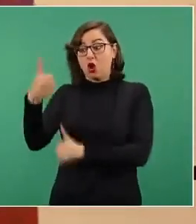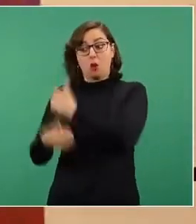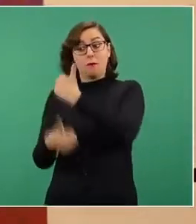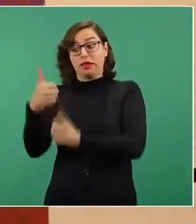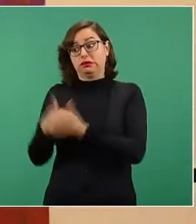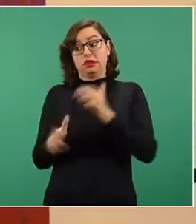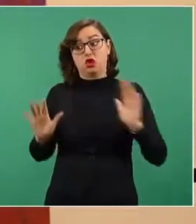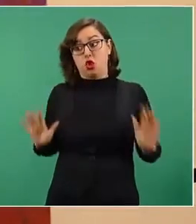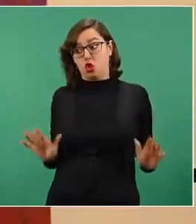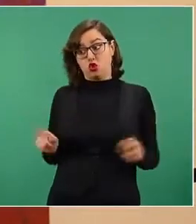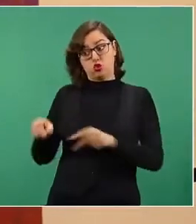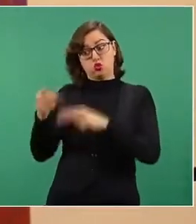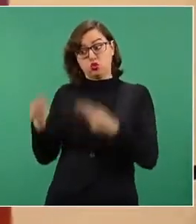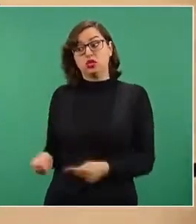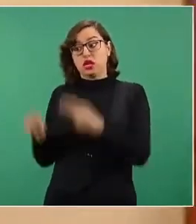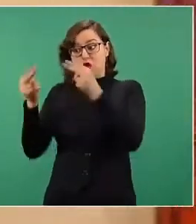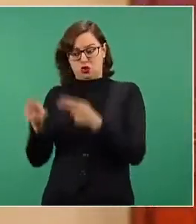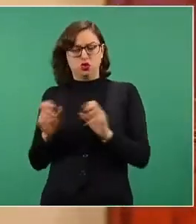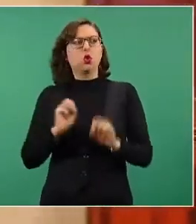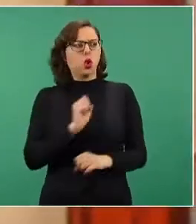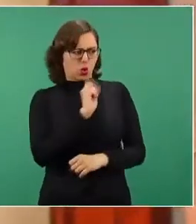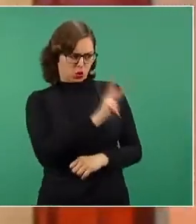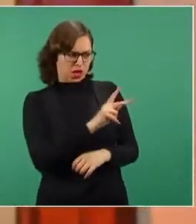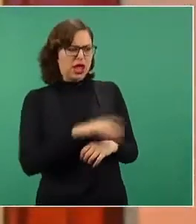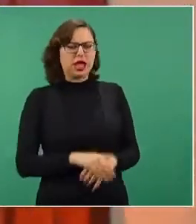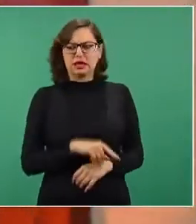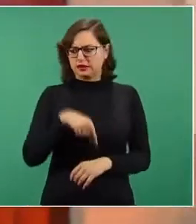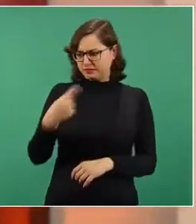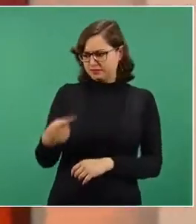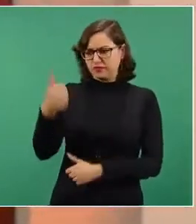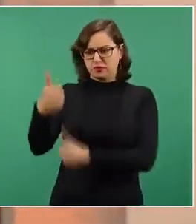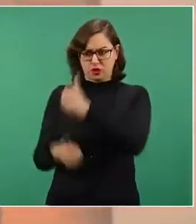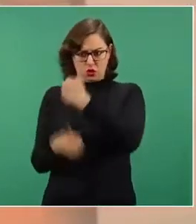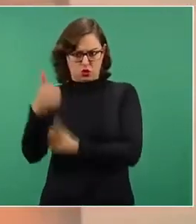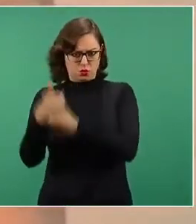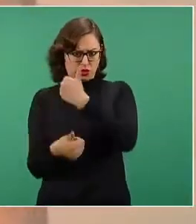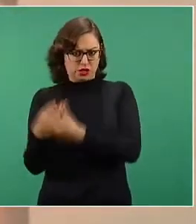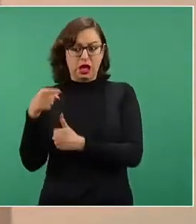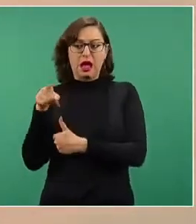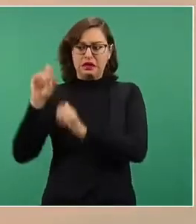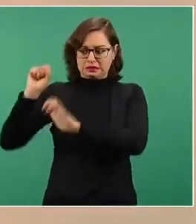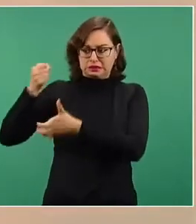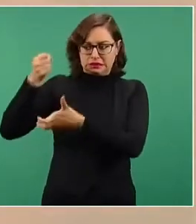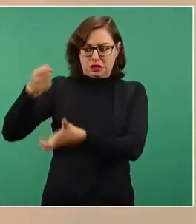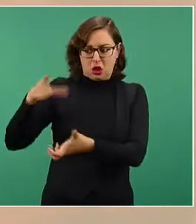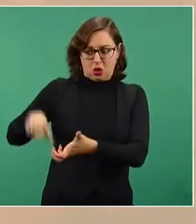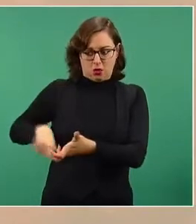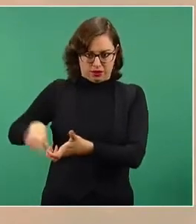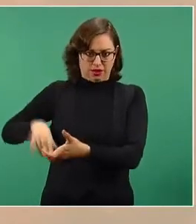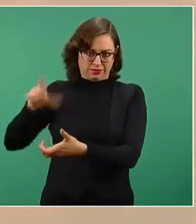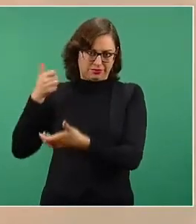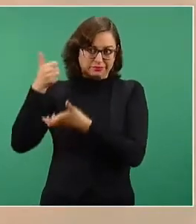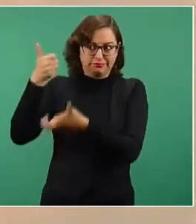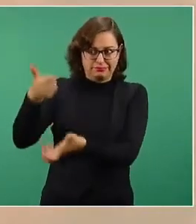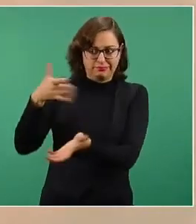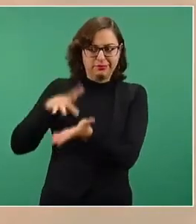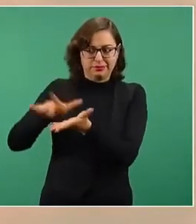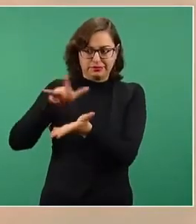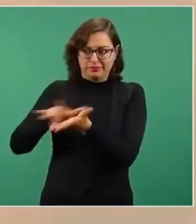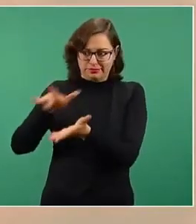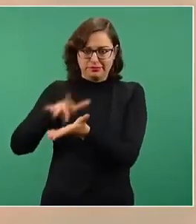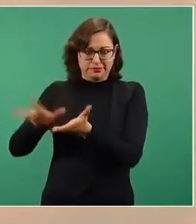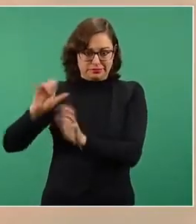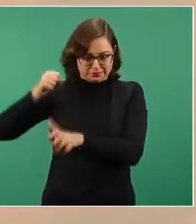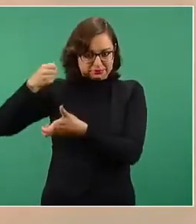mercado, que un competidor del mercado, además el competidor vinculado al presupuesto público y a la hacienda pública y a recursos de la